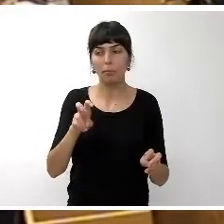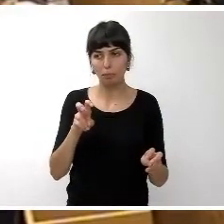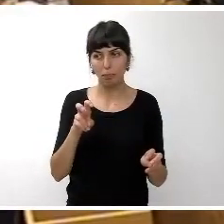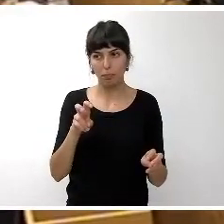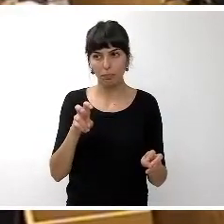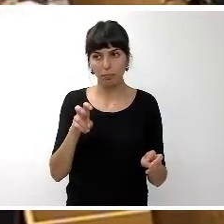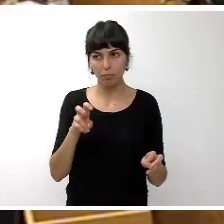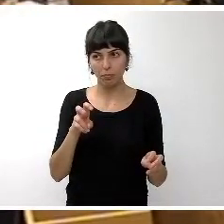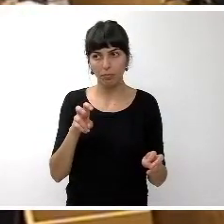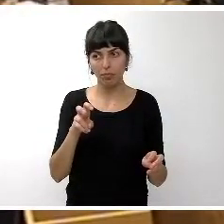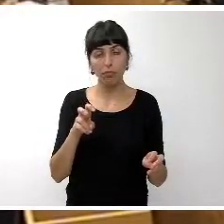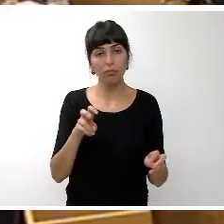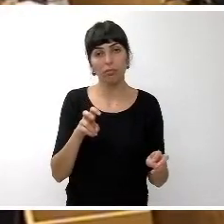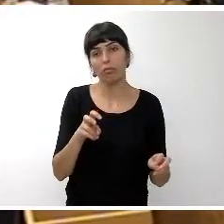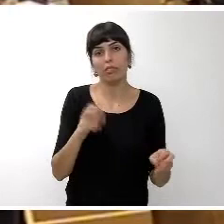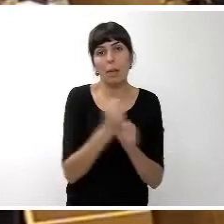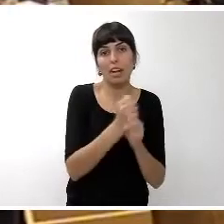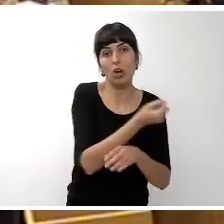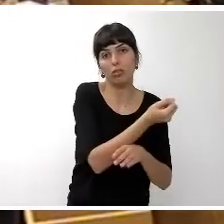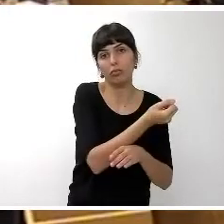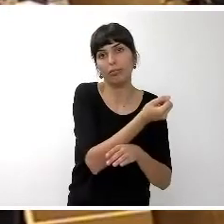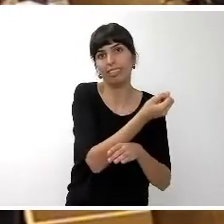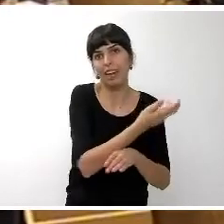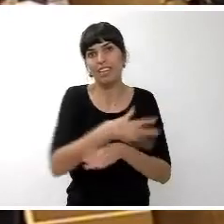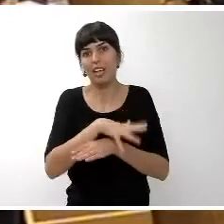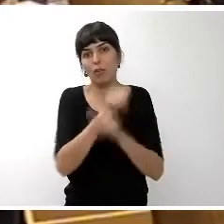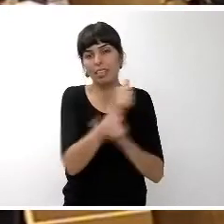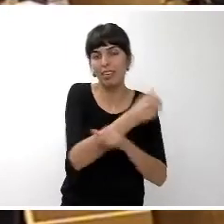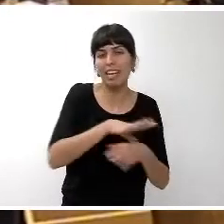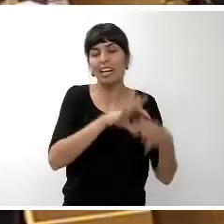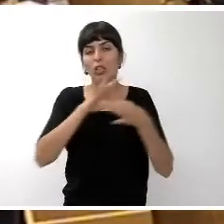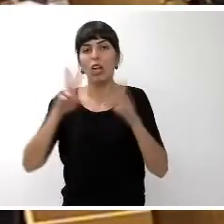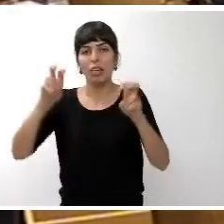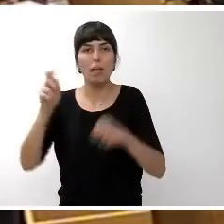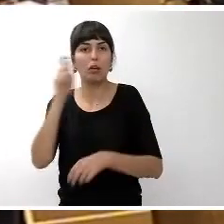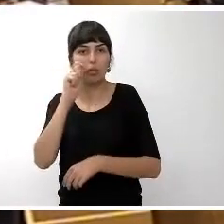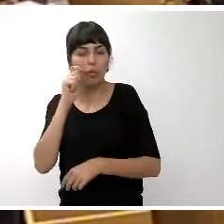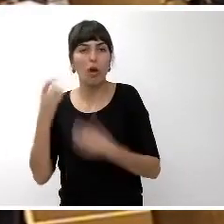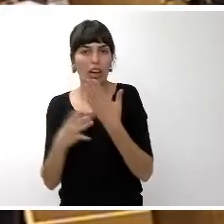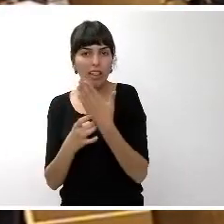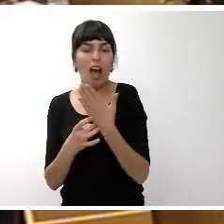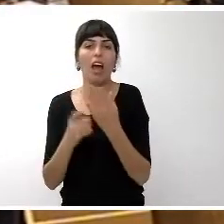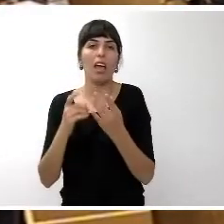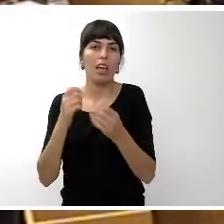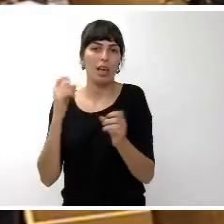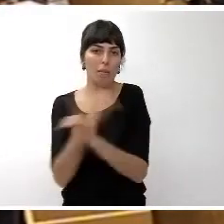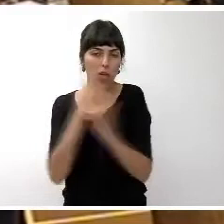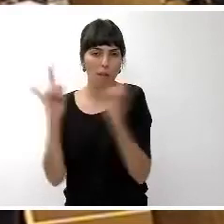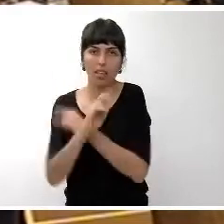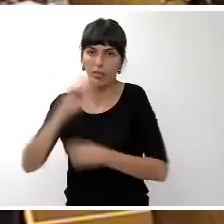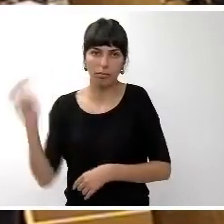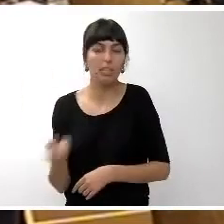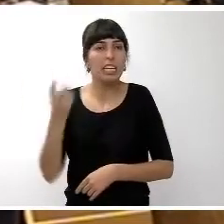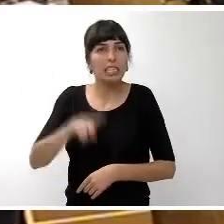vincula transversalmente medio ambiente ocio deporte turismo de calidad la recuperación y rehabilitación de las redes históricas de